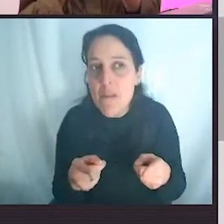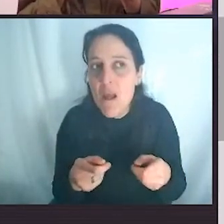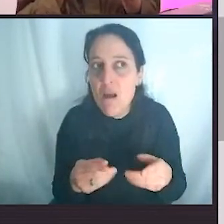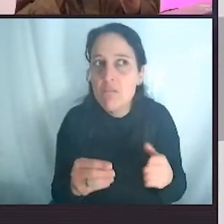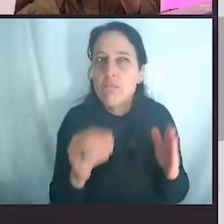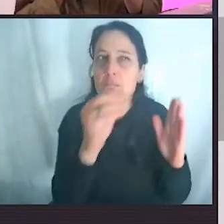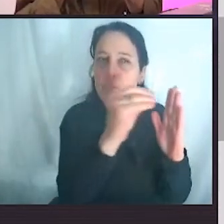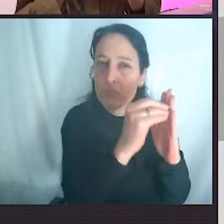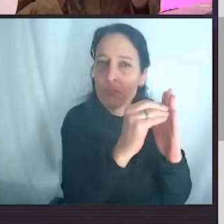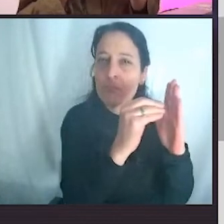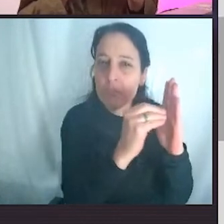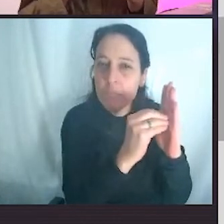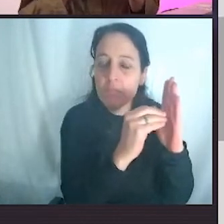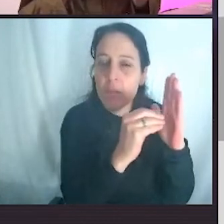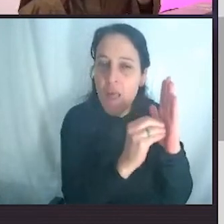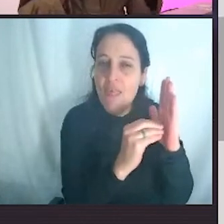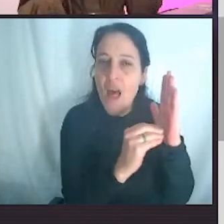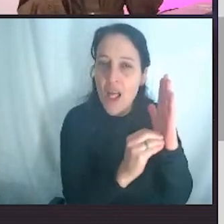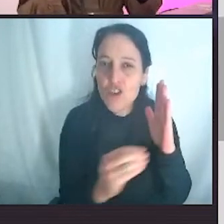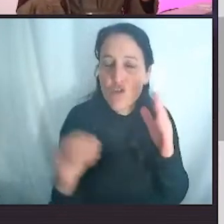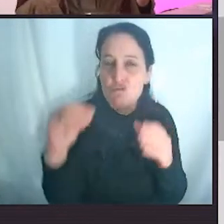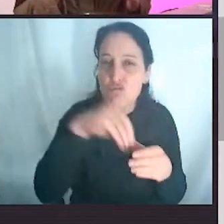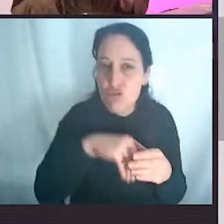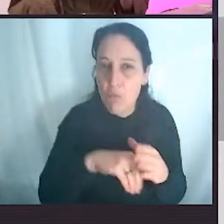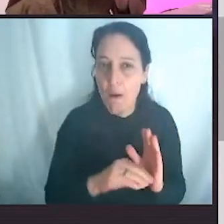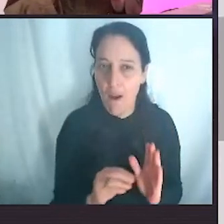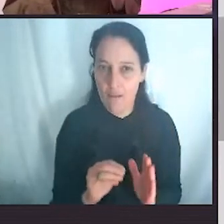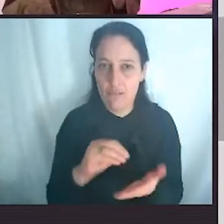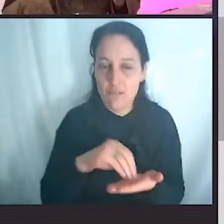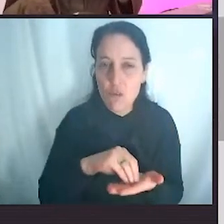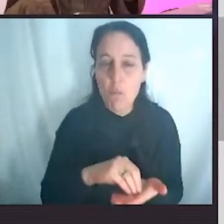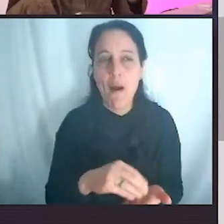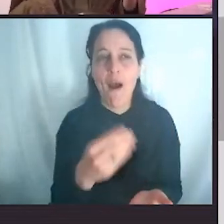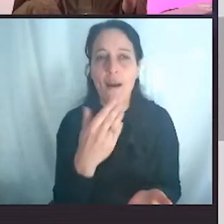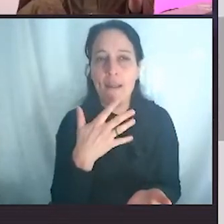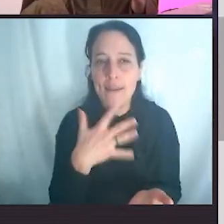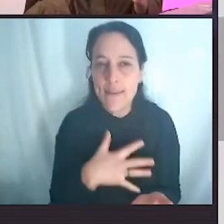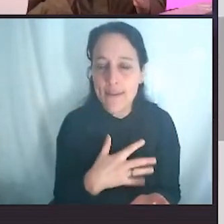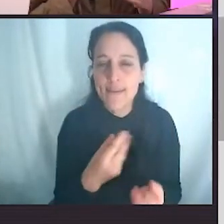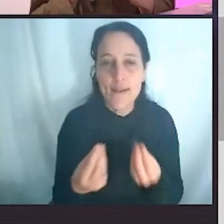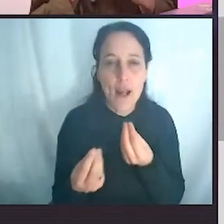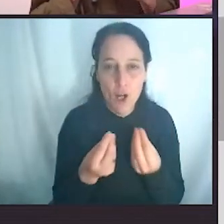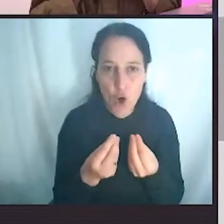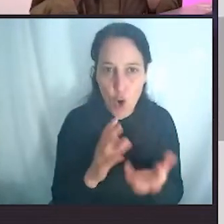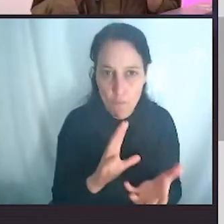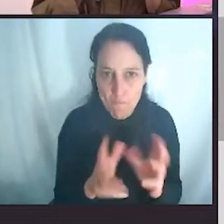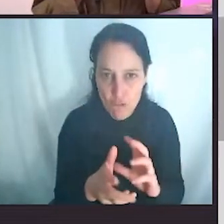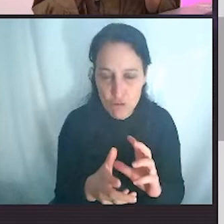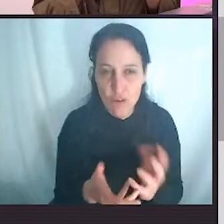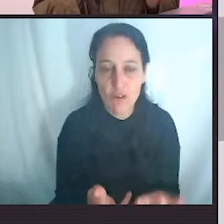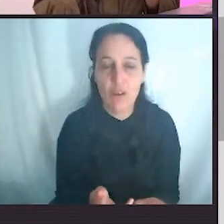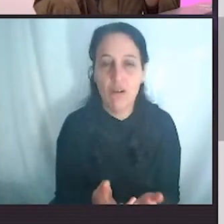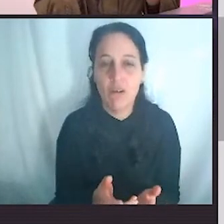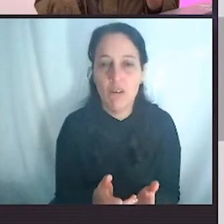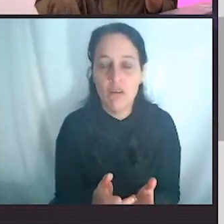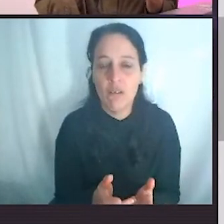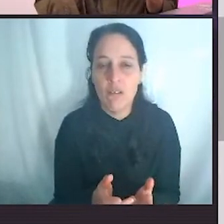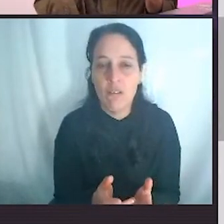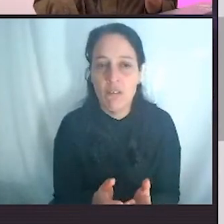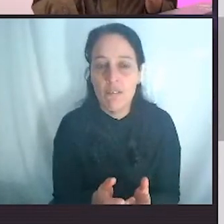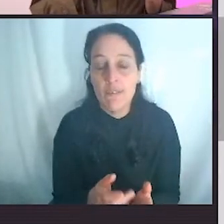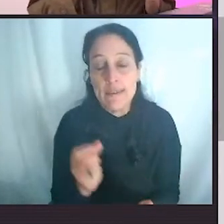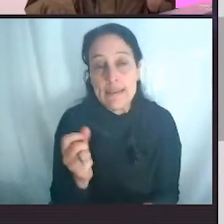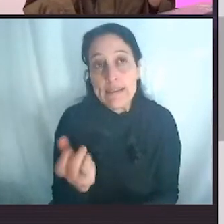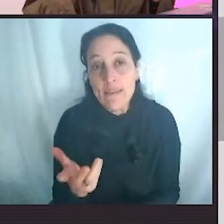registradas, vamos a poder ir entendiendo eso y lo van a poder ver todos los usuarios. La idea de este sistema